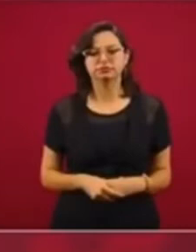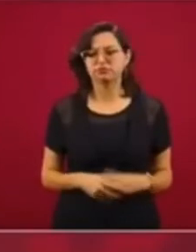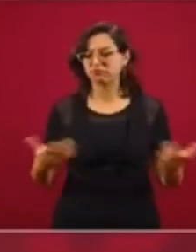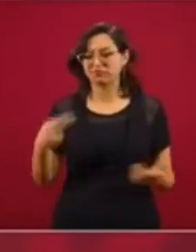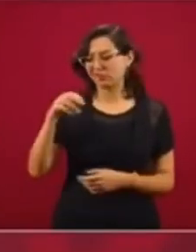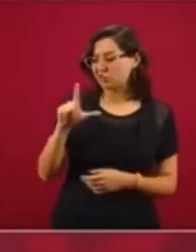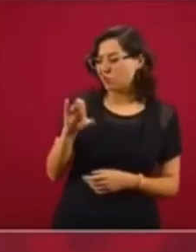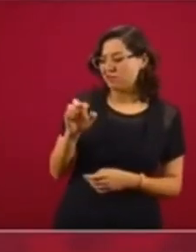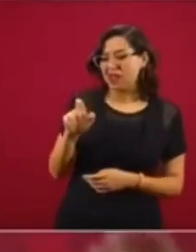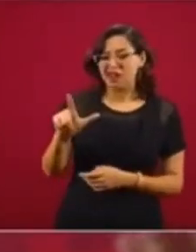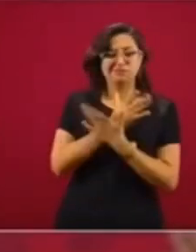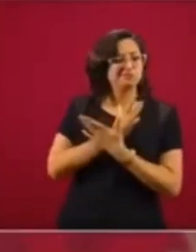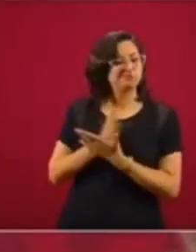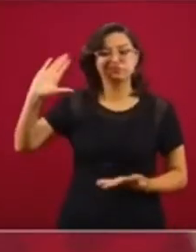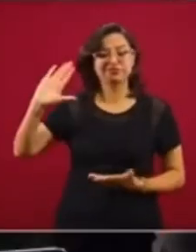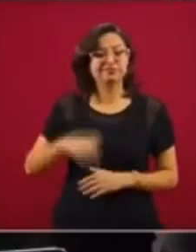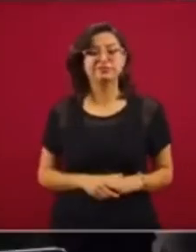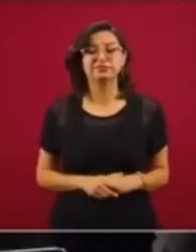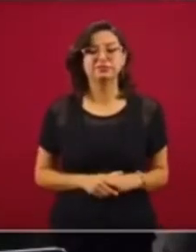con el neoliberalismo.